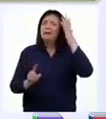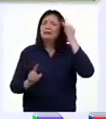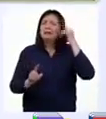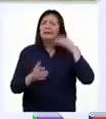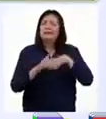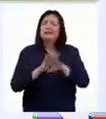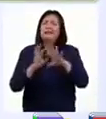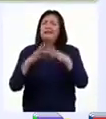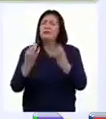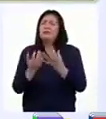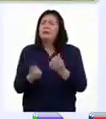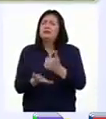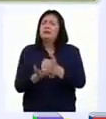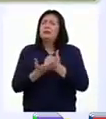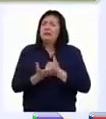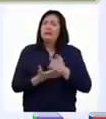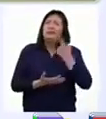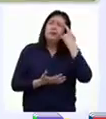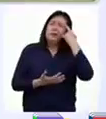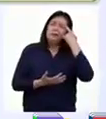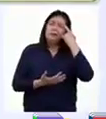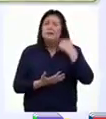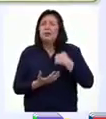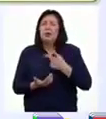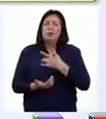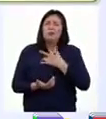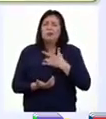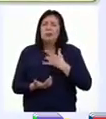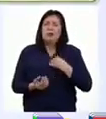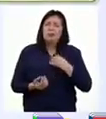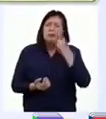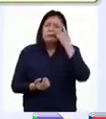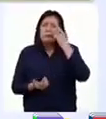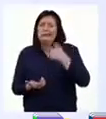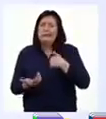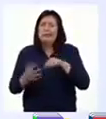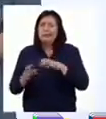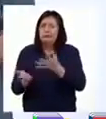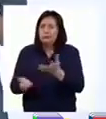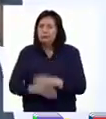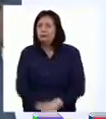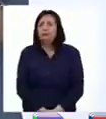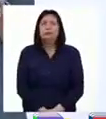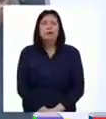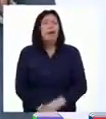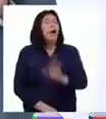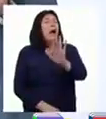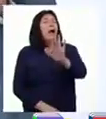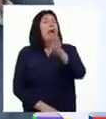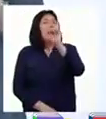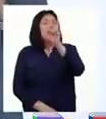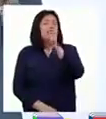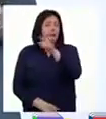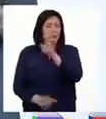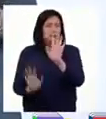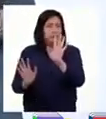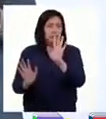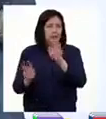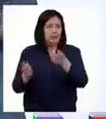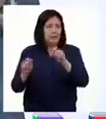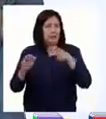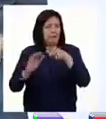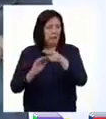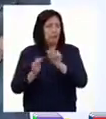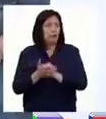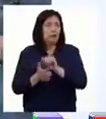familiares nos ayudan a definir nuestra manera de sentir, pensar y actuar? Profesora, ¿qué le parece si nos vamos